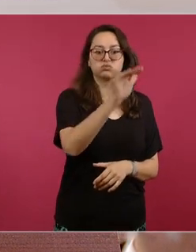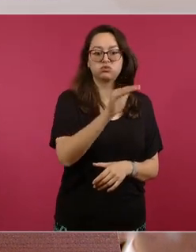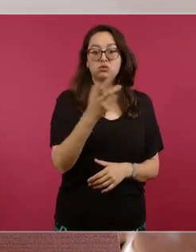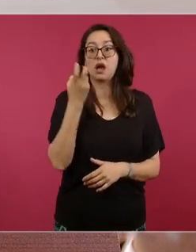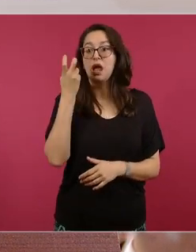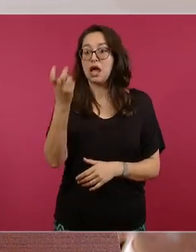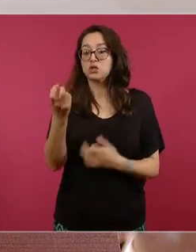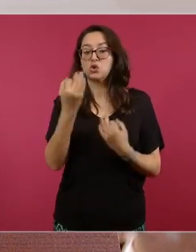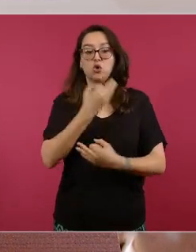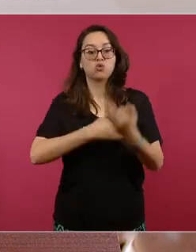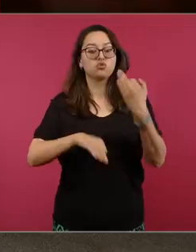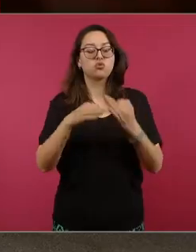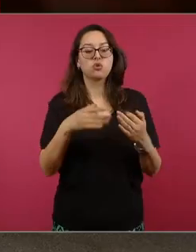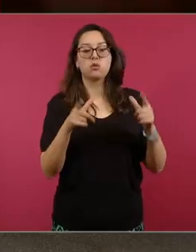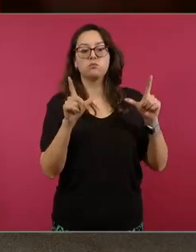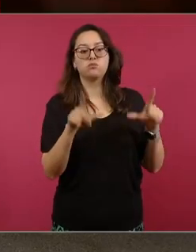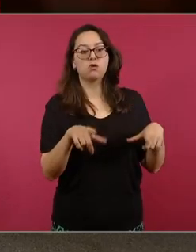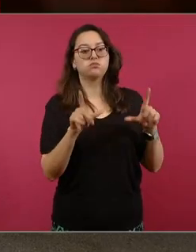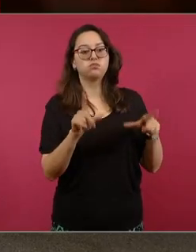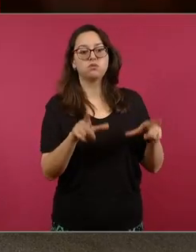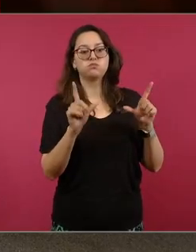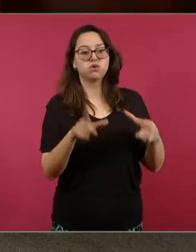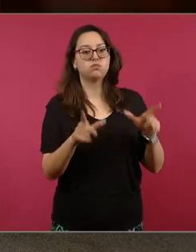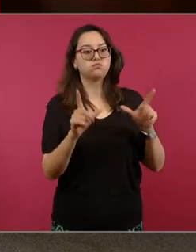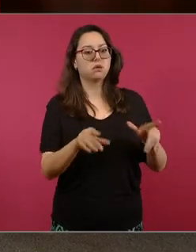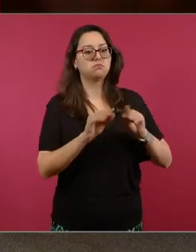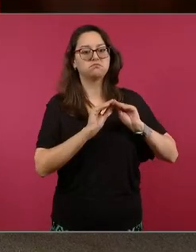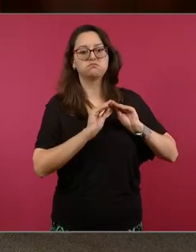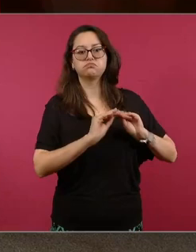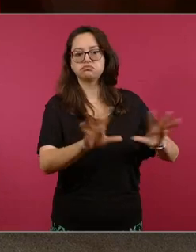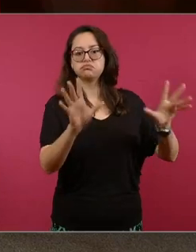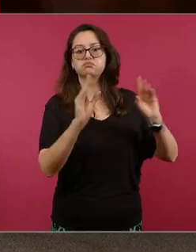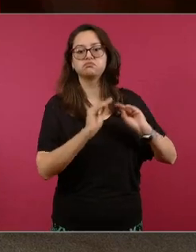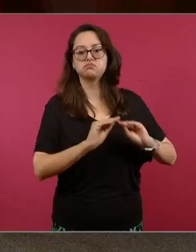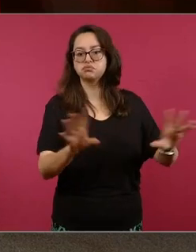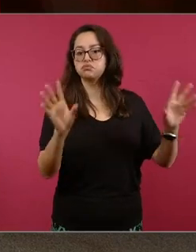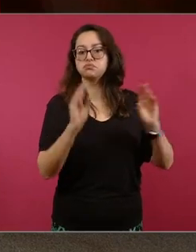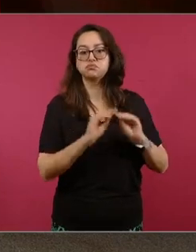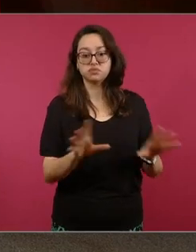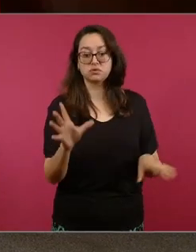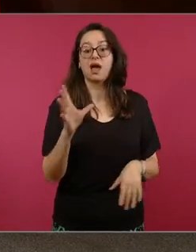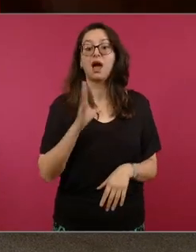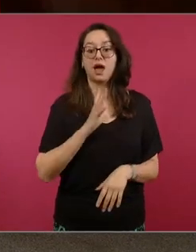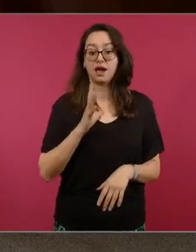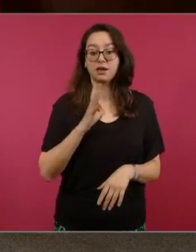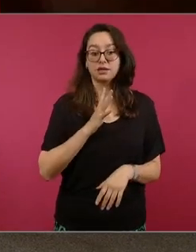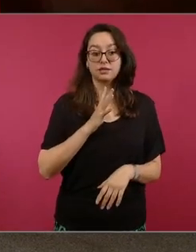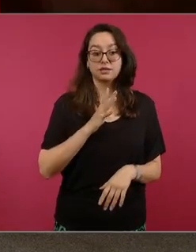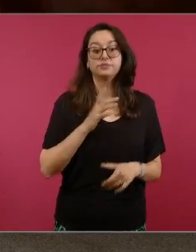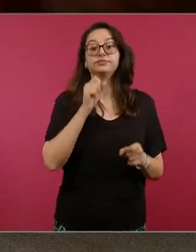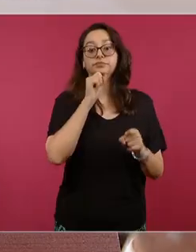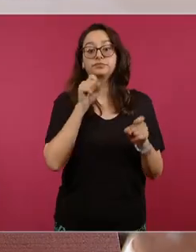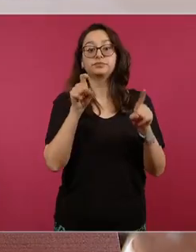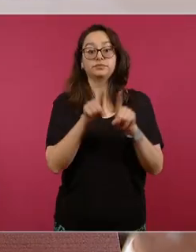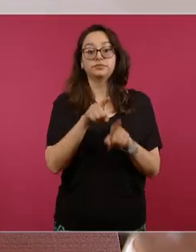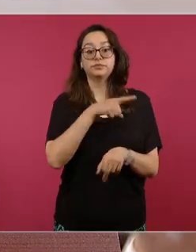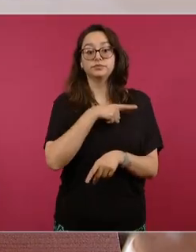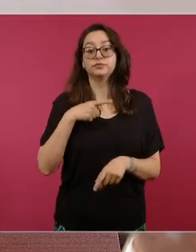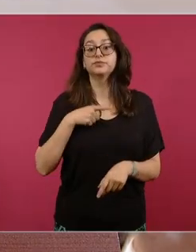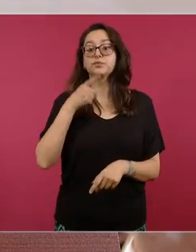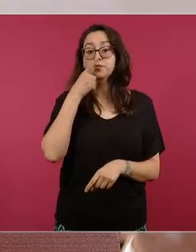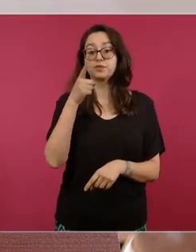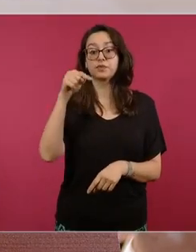memorias de localización por otra parte en la Ciudad de México quiero precisar que se aplican